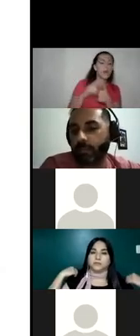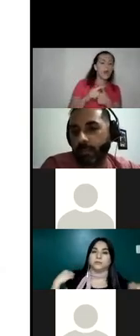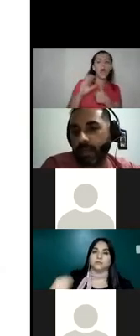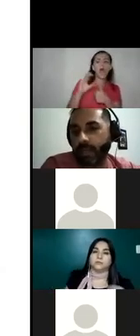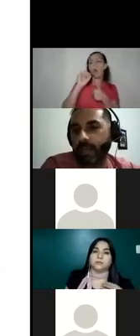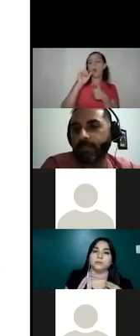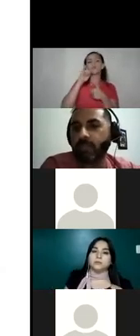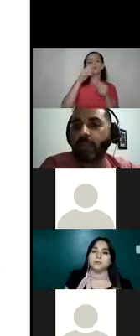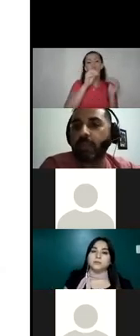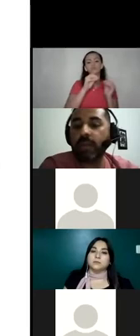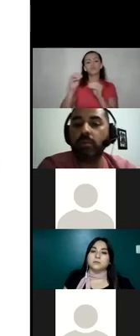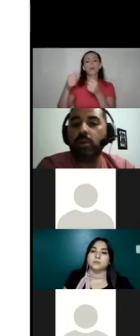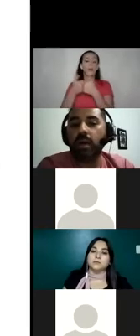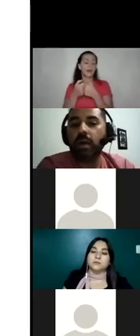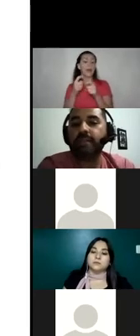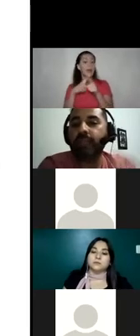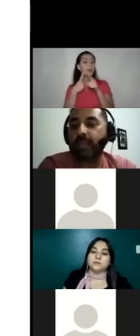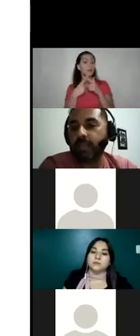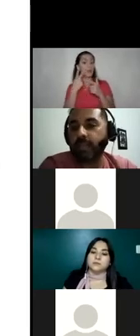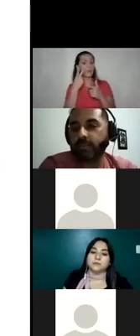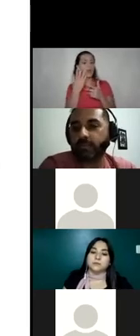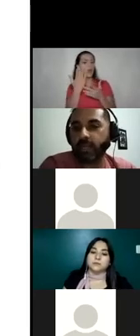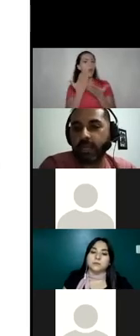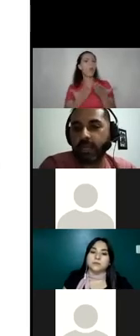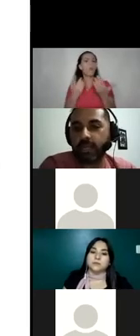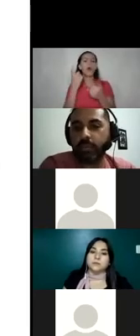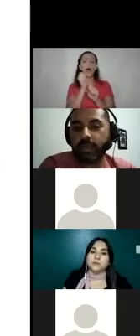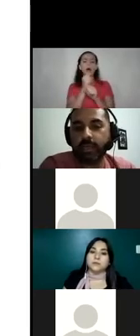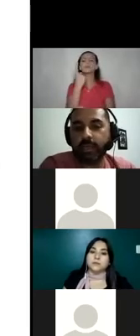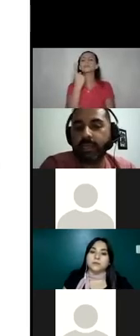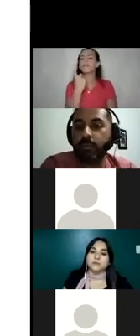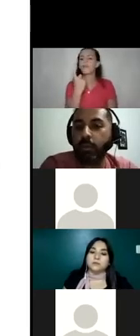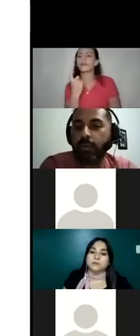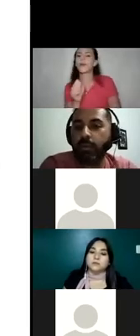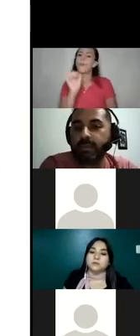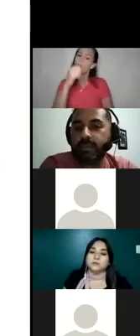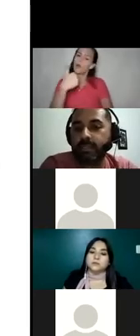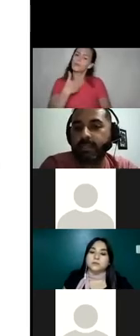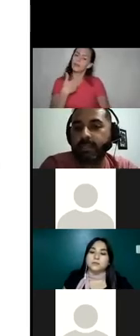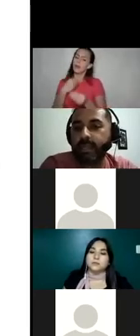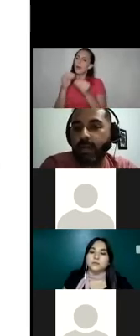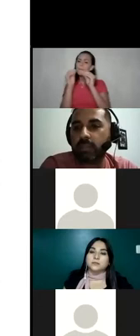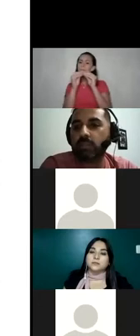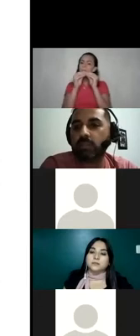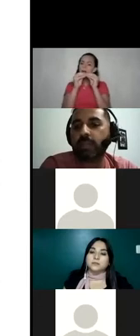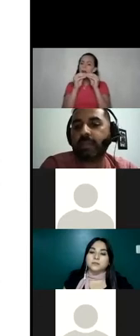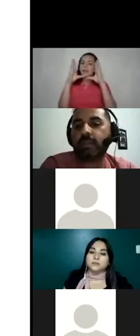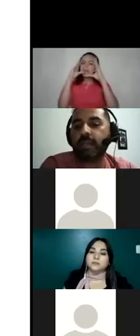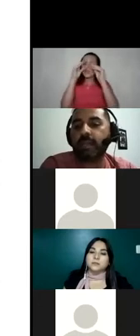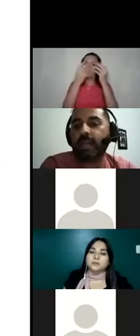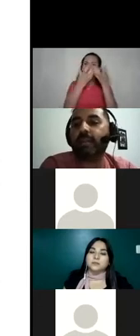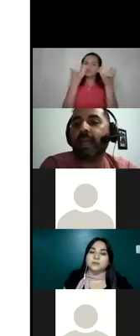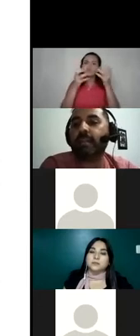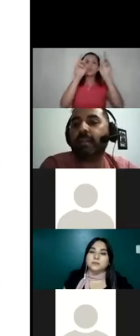a pareja. Entonces, vean cómo hace falta poder tener un poco más disgregados los datos para tener una